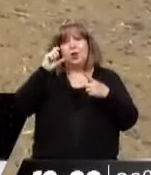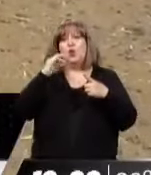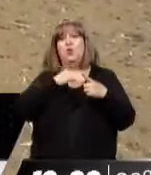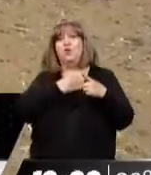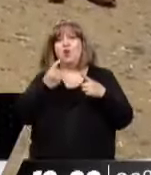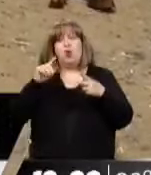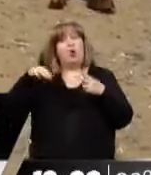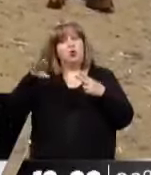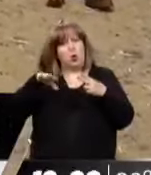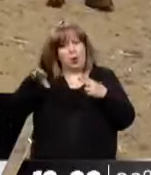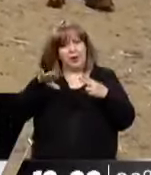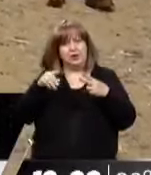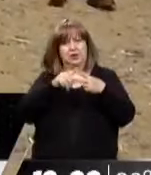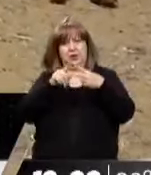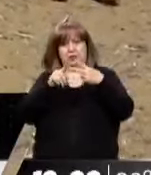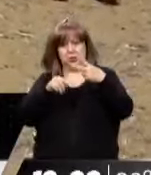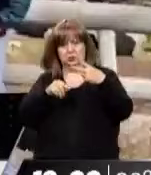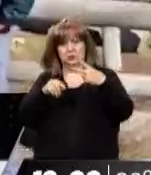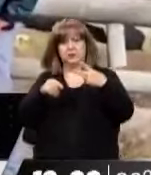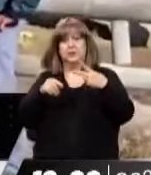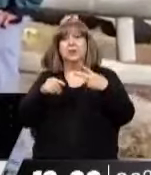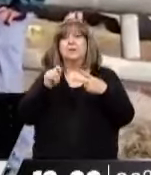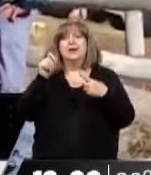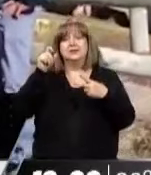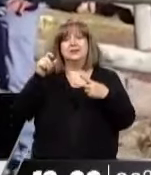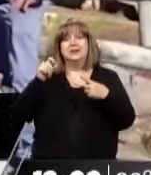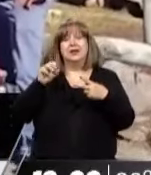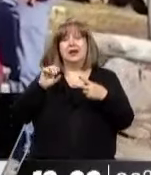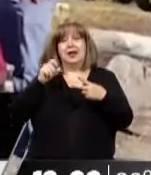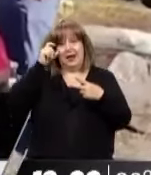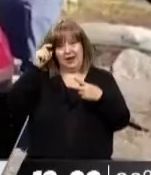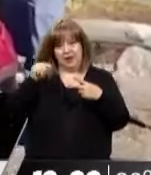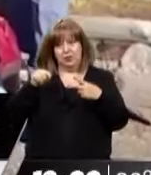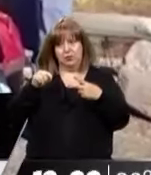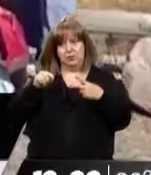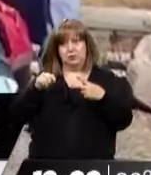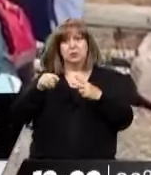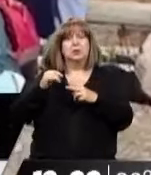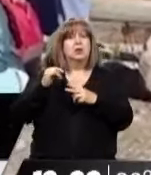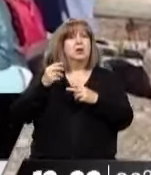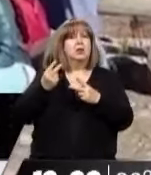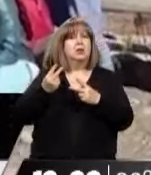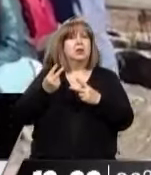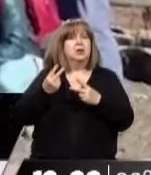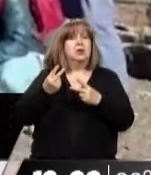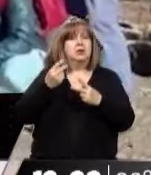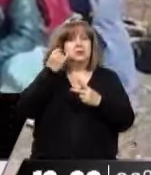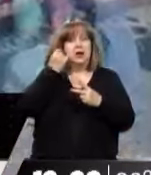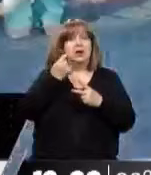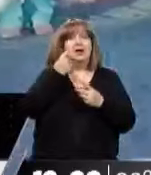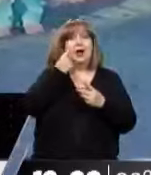mes de enero de 2023. Este comunicado es intermedio entre las dos sesiones o